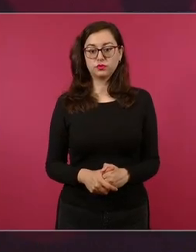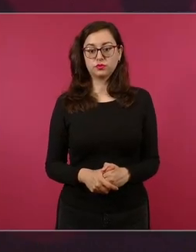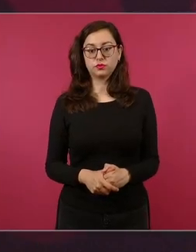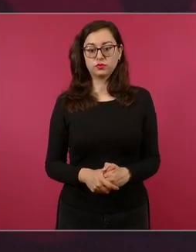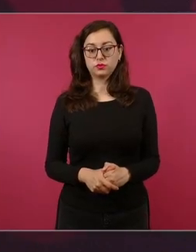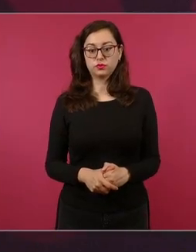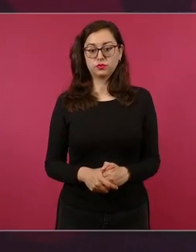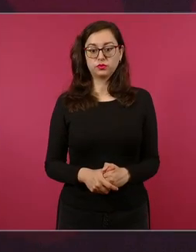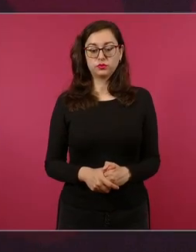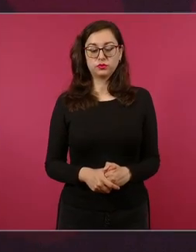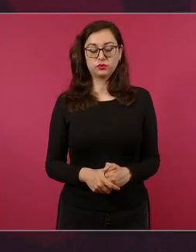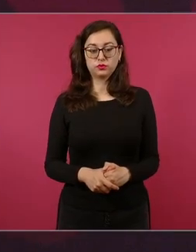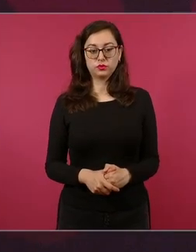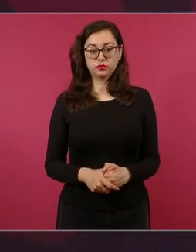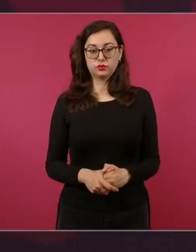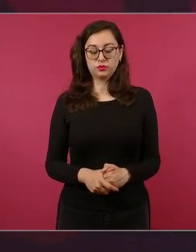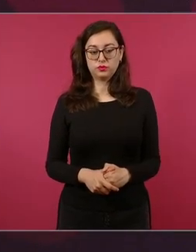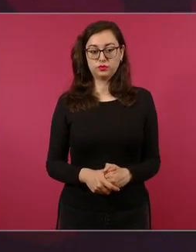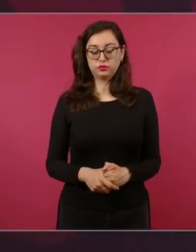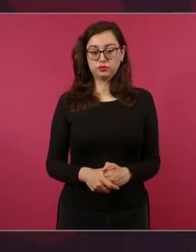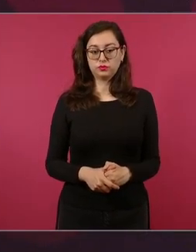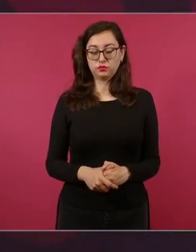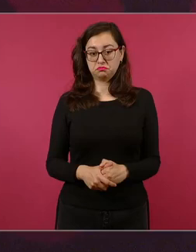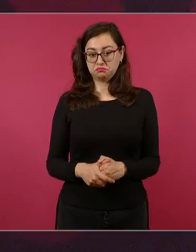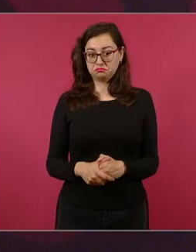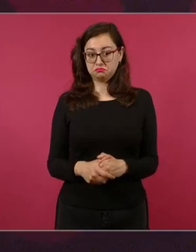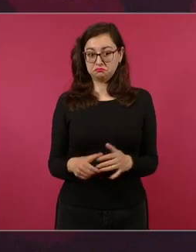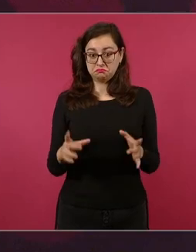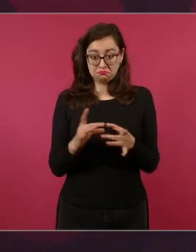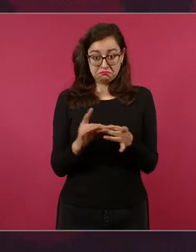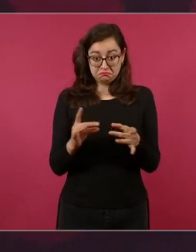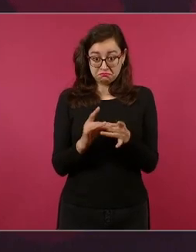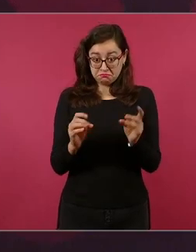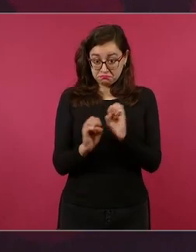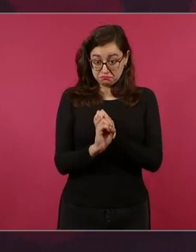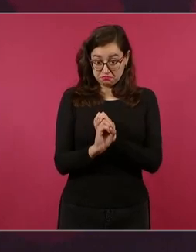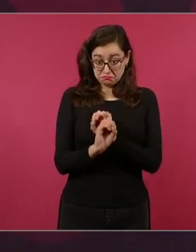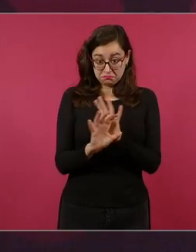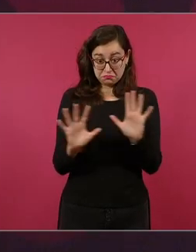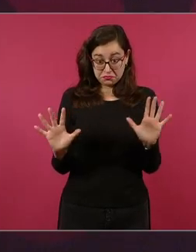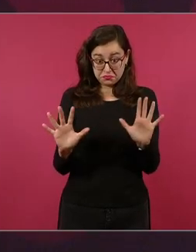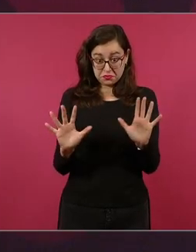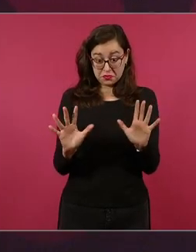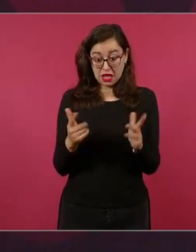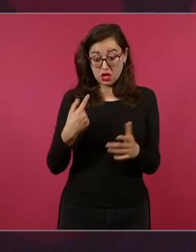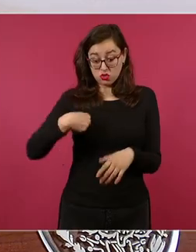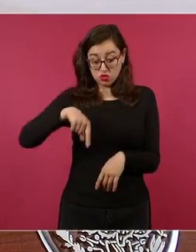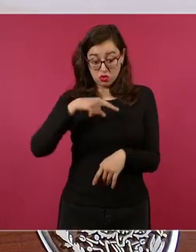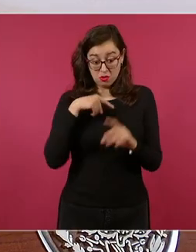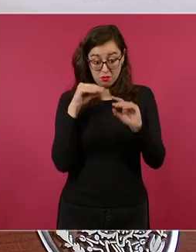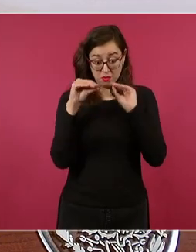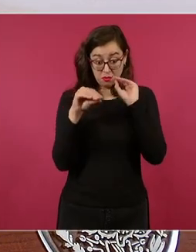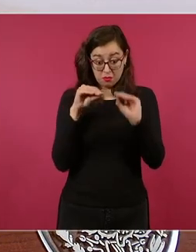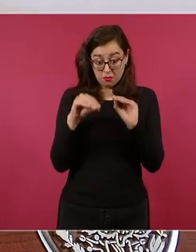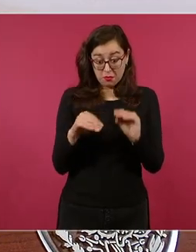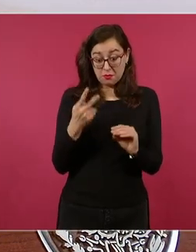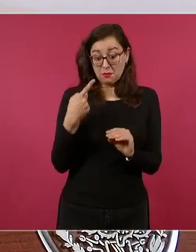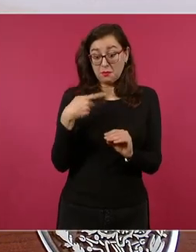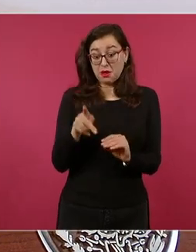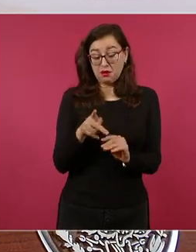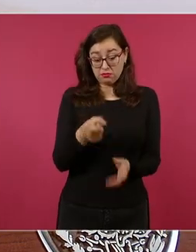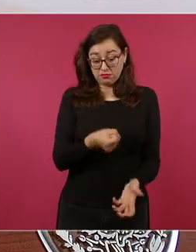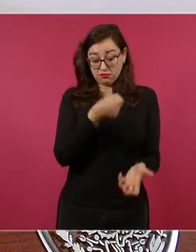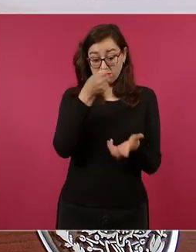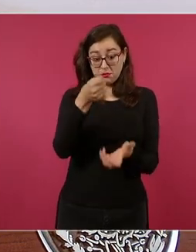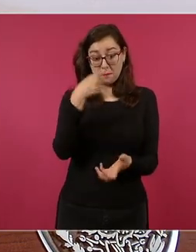estricto y claro es el presupuesto del nuevo gobierno el presupuesto